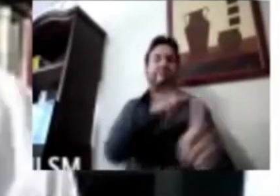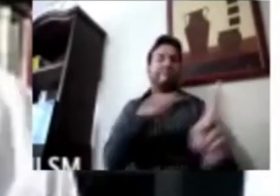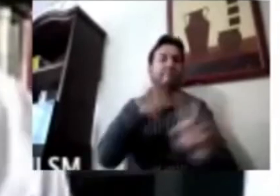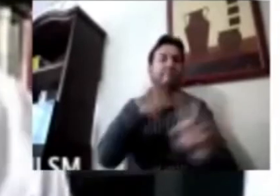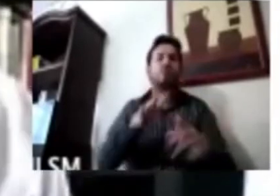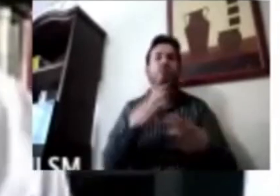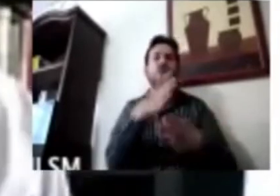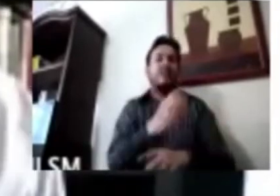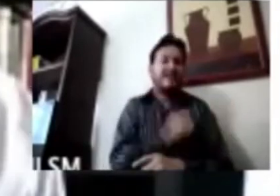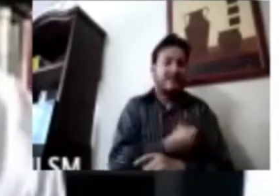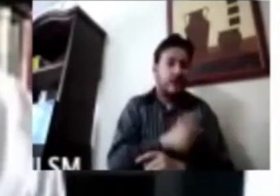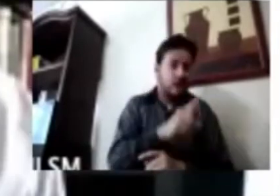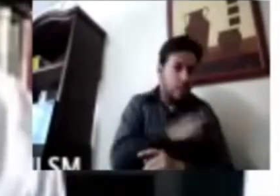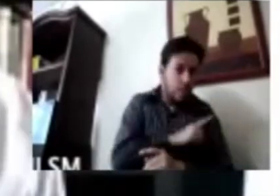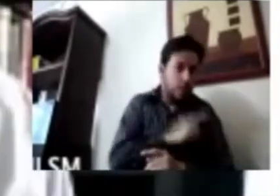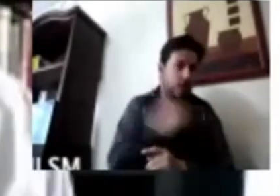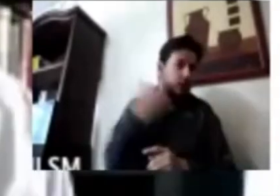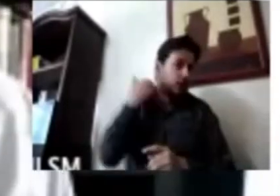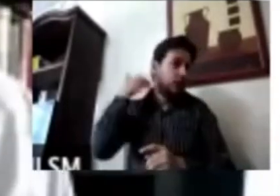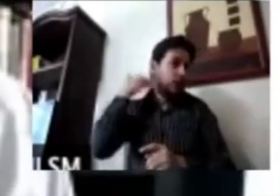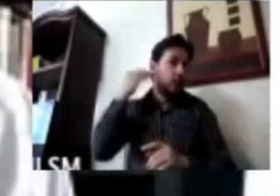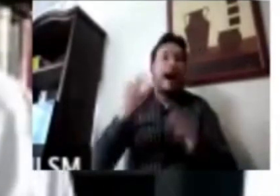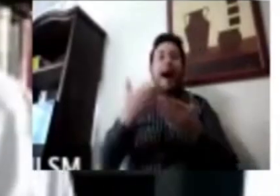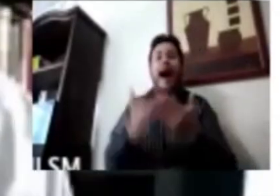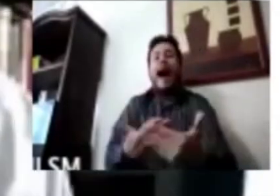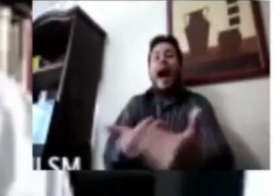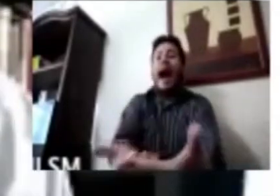Me parece que desde antes de que